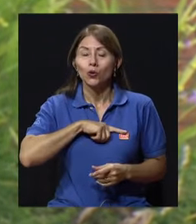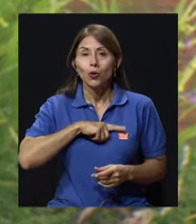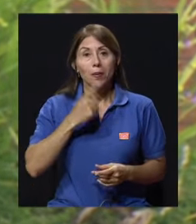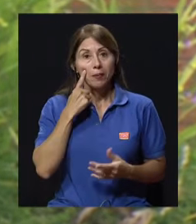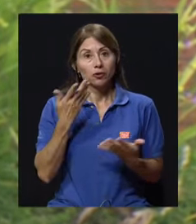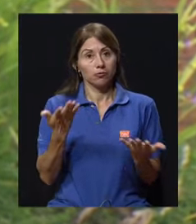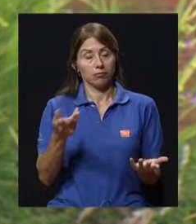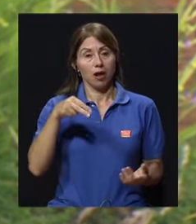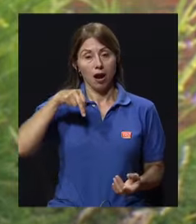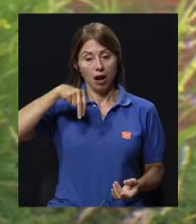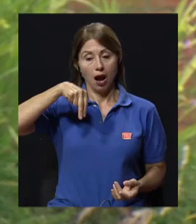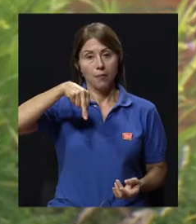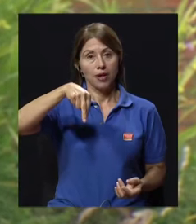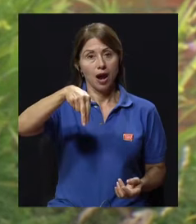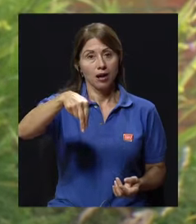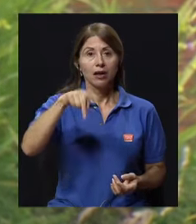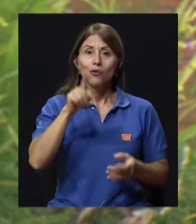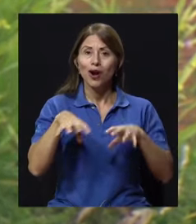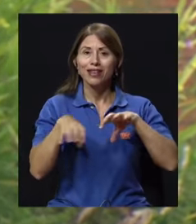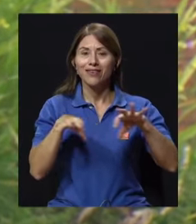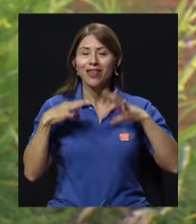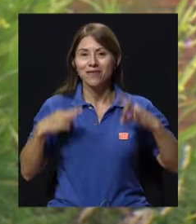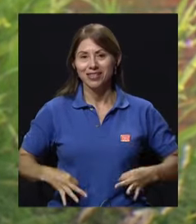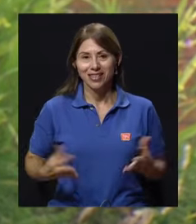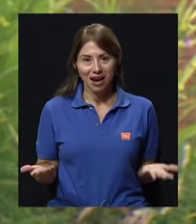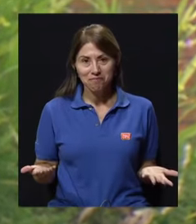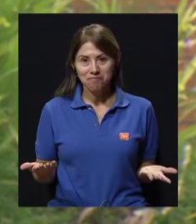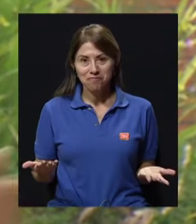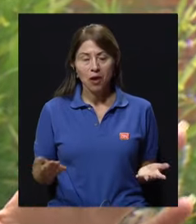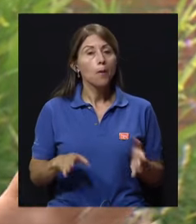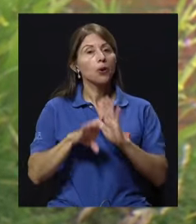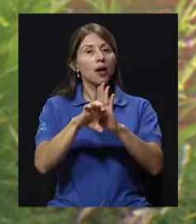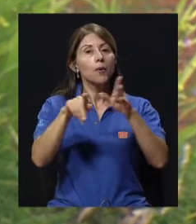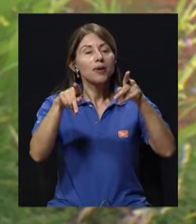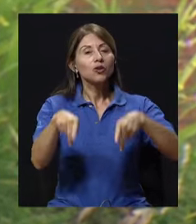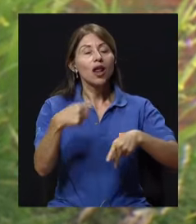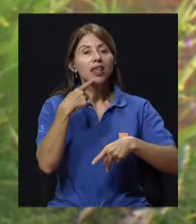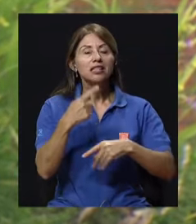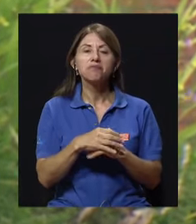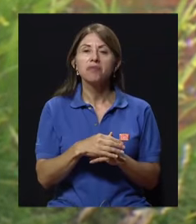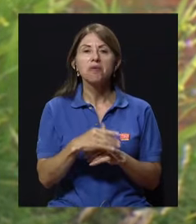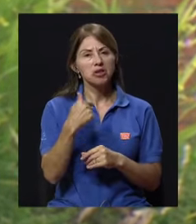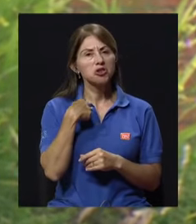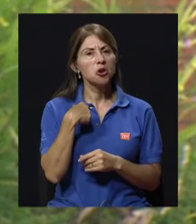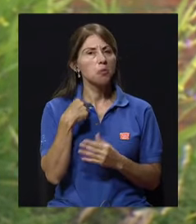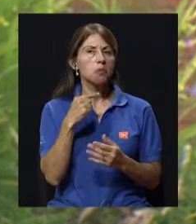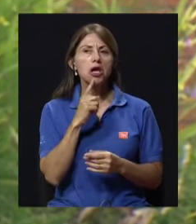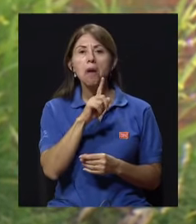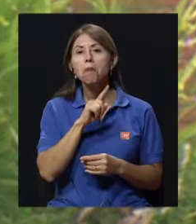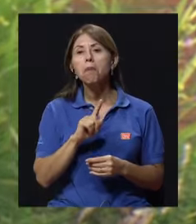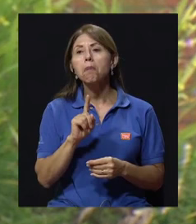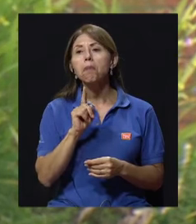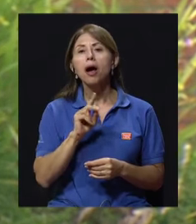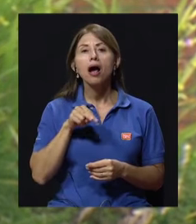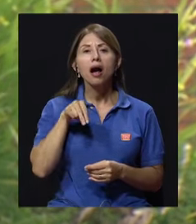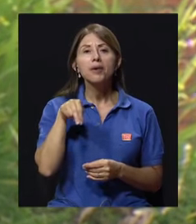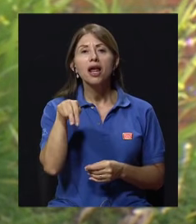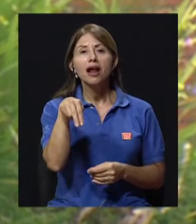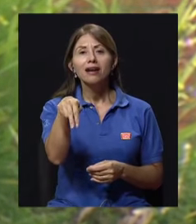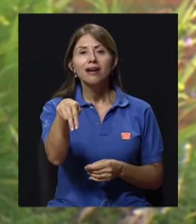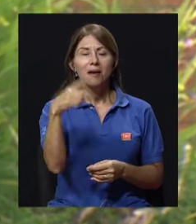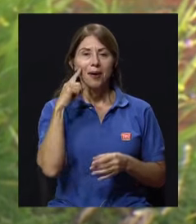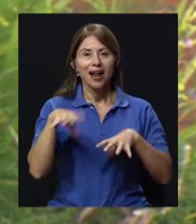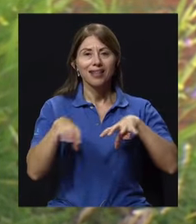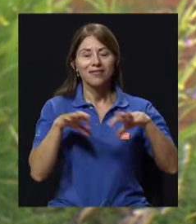actividad física, que una persona puede llegar y decir, bueno, voy a salir a caminar por hacer actividad física. Eso va a depender también del